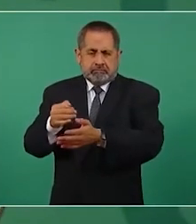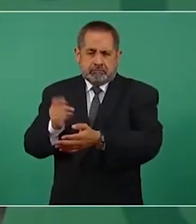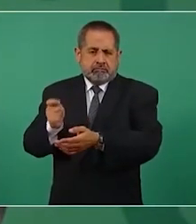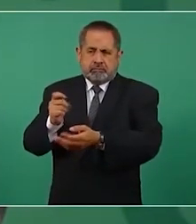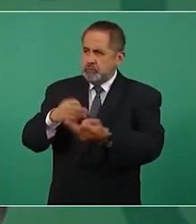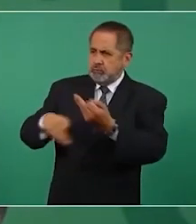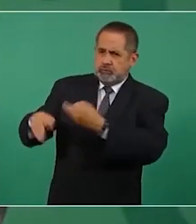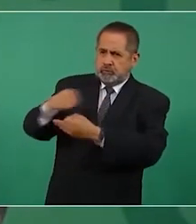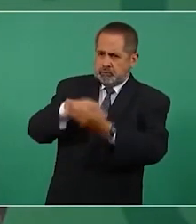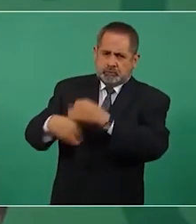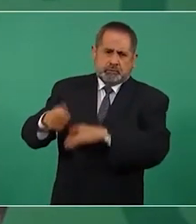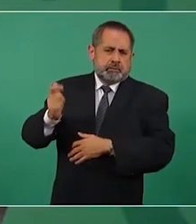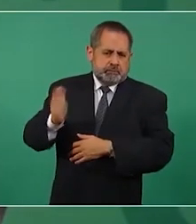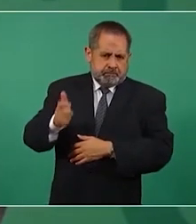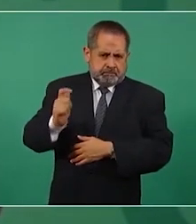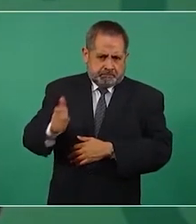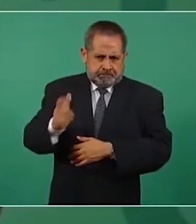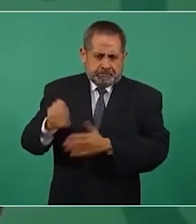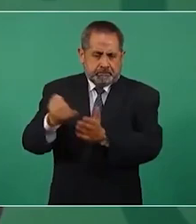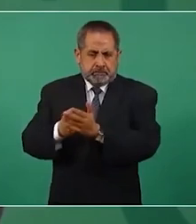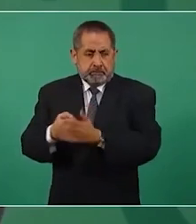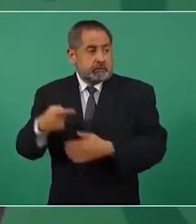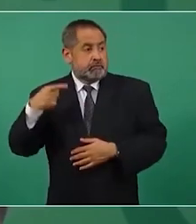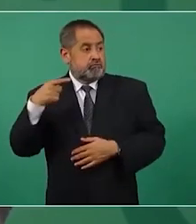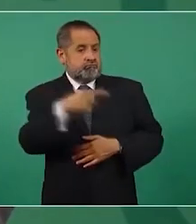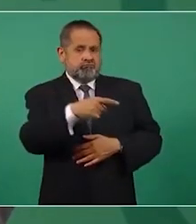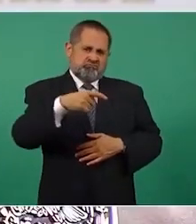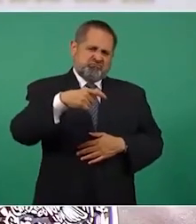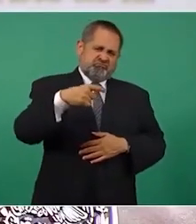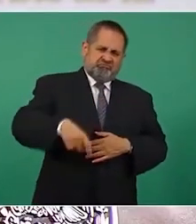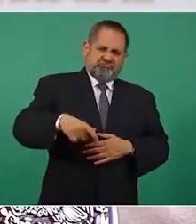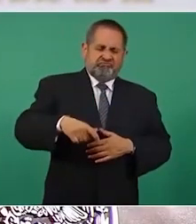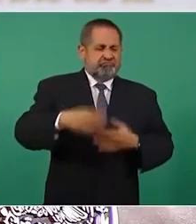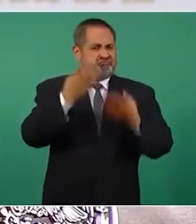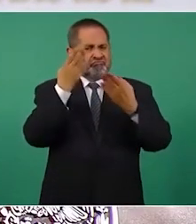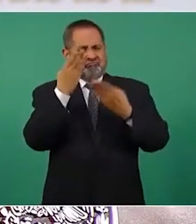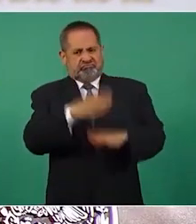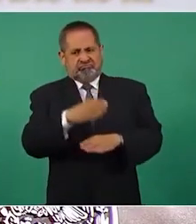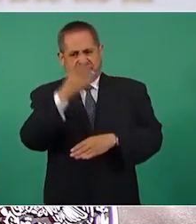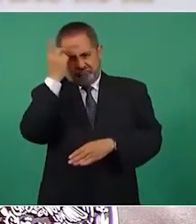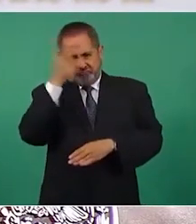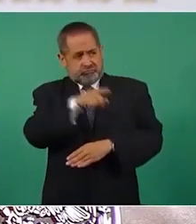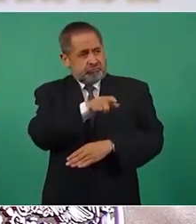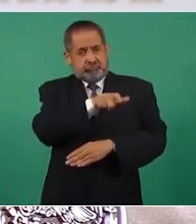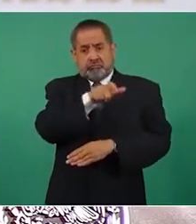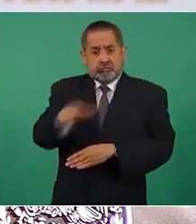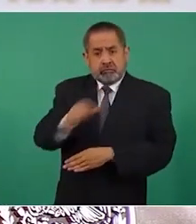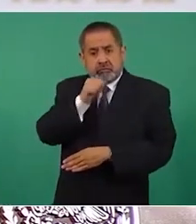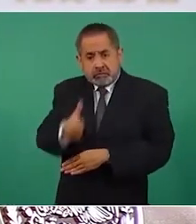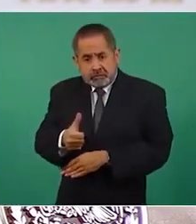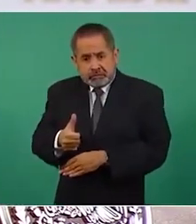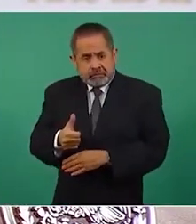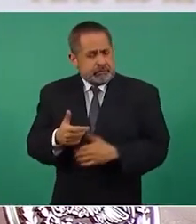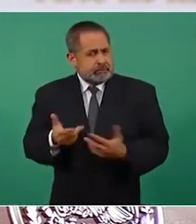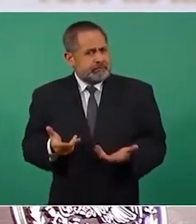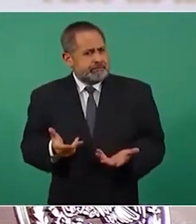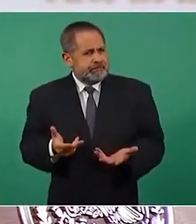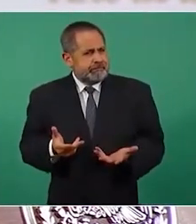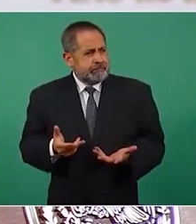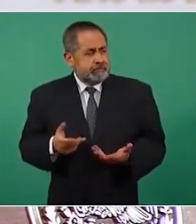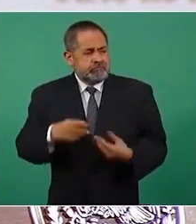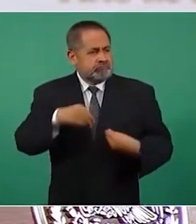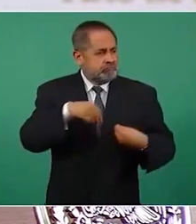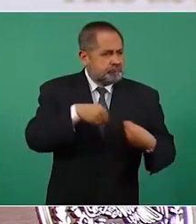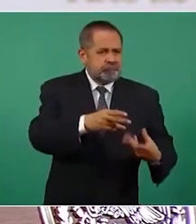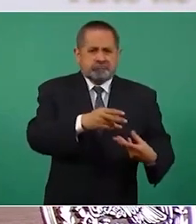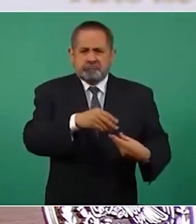y los bancos este recibían